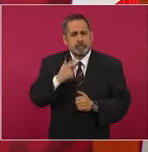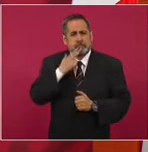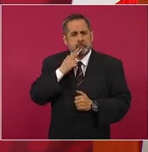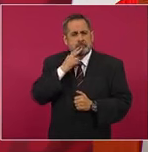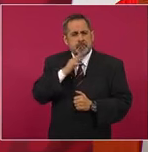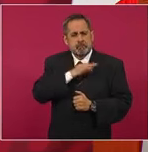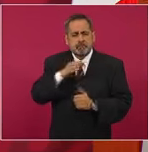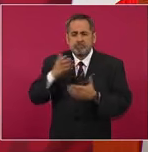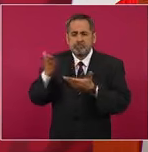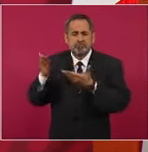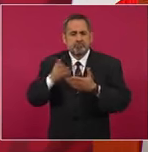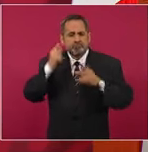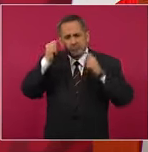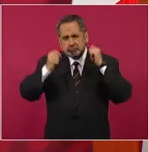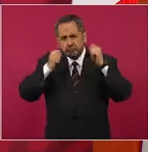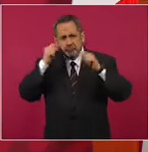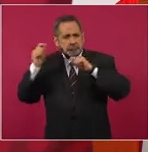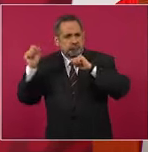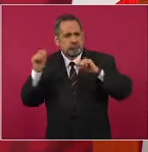como zona turística,